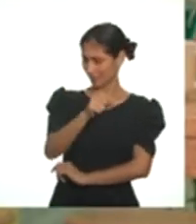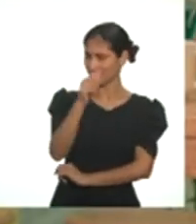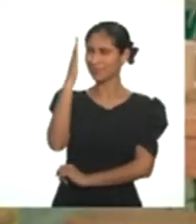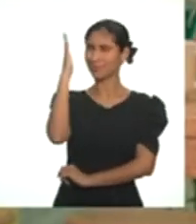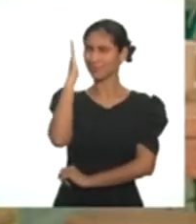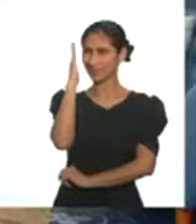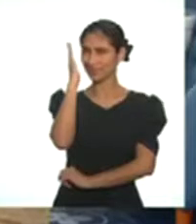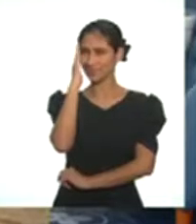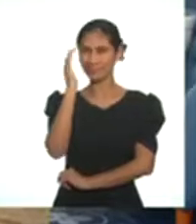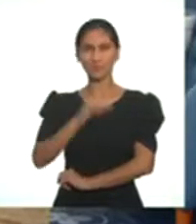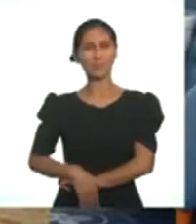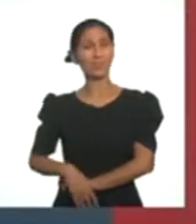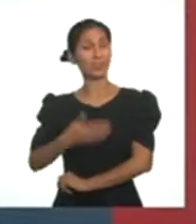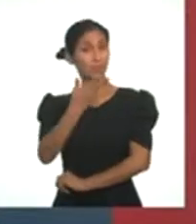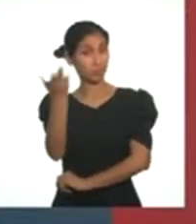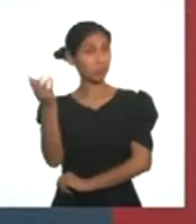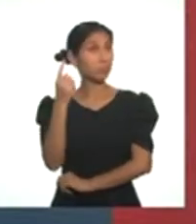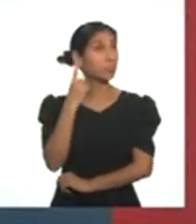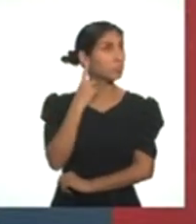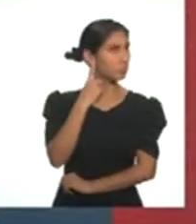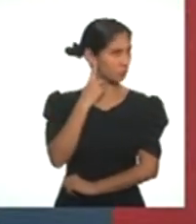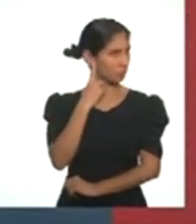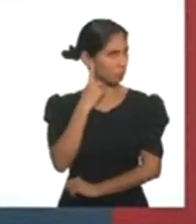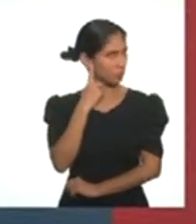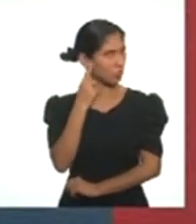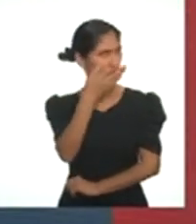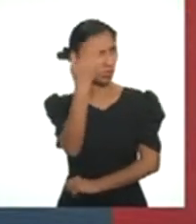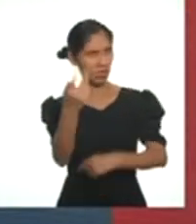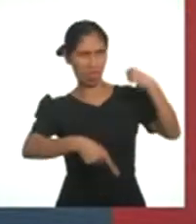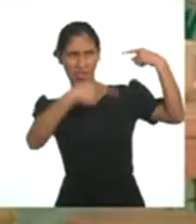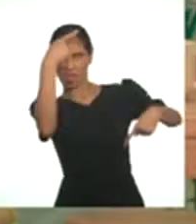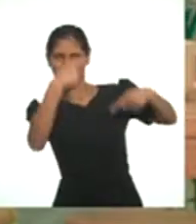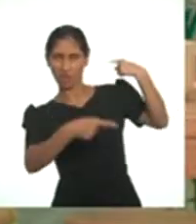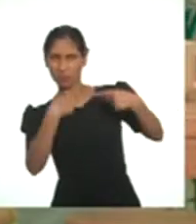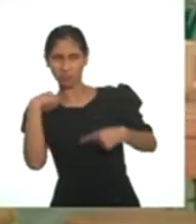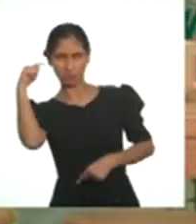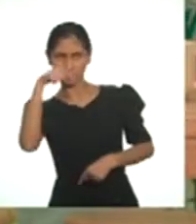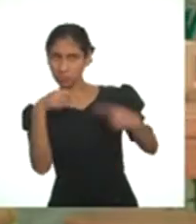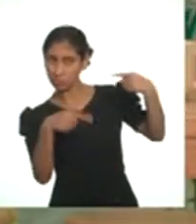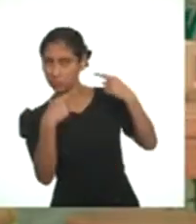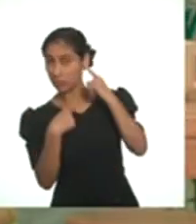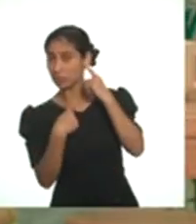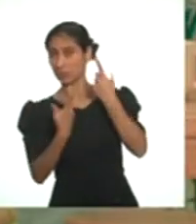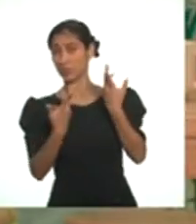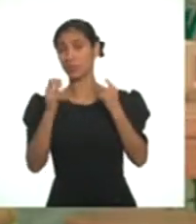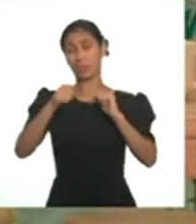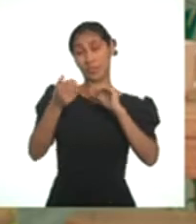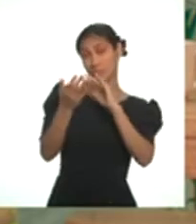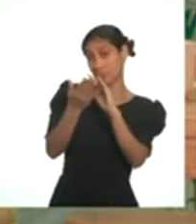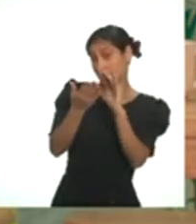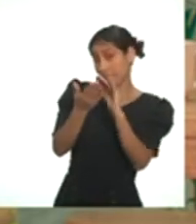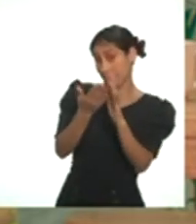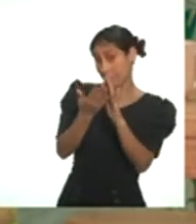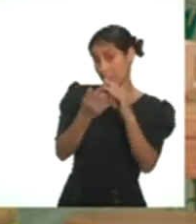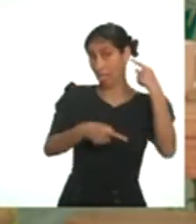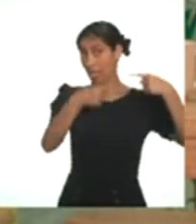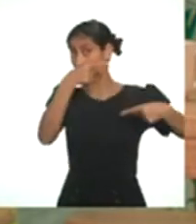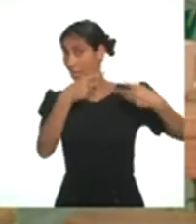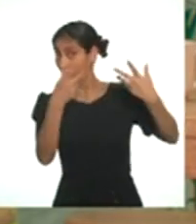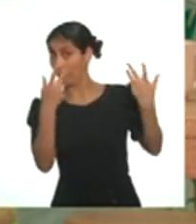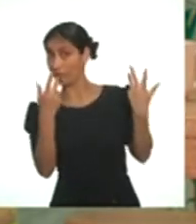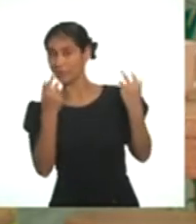lo sé. Los escuché en una discusión cuando llegué. Sí, disculpen nuestro